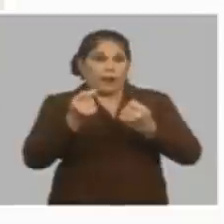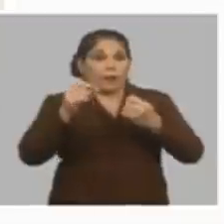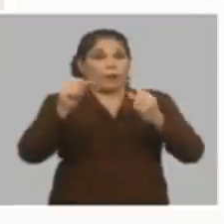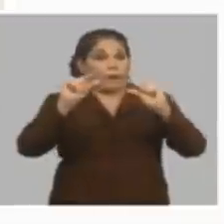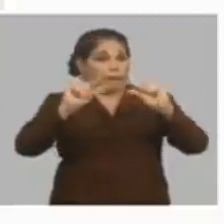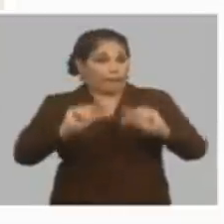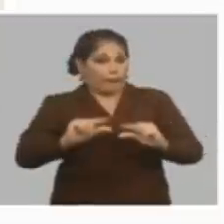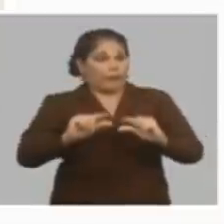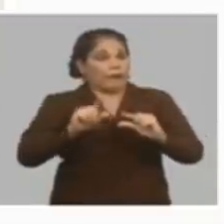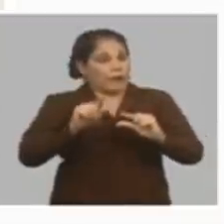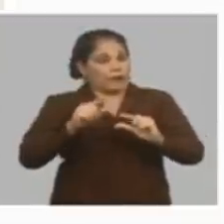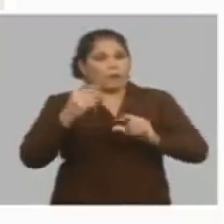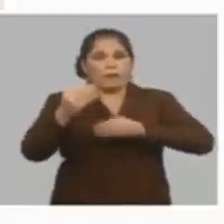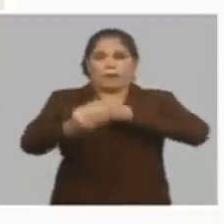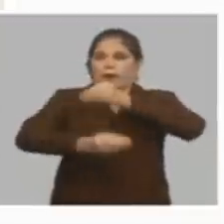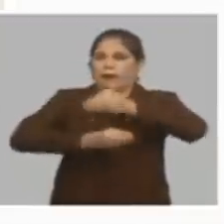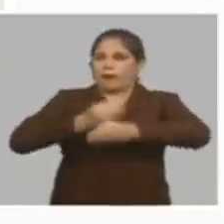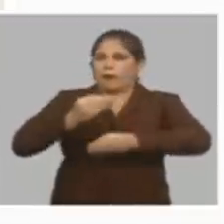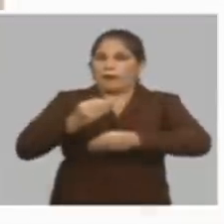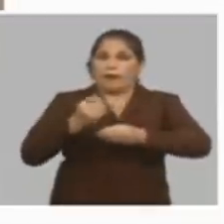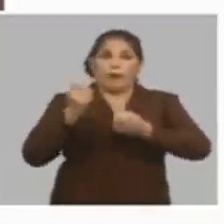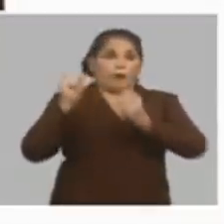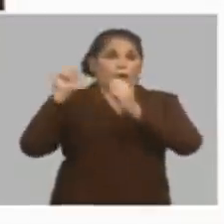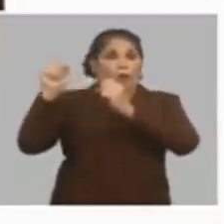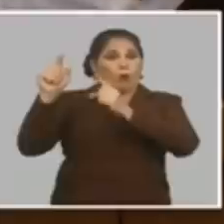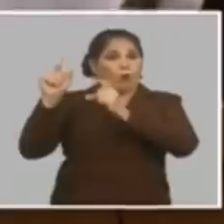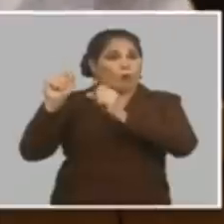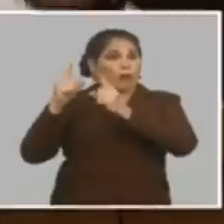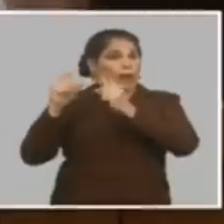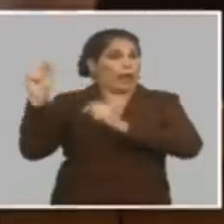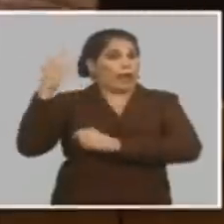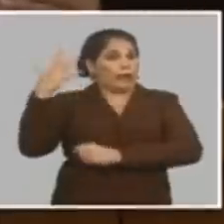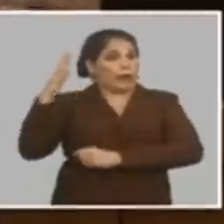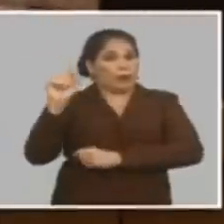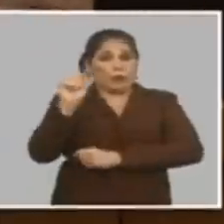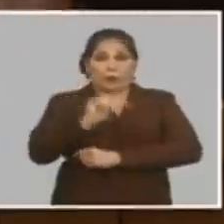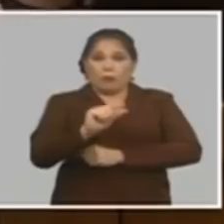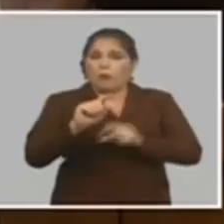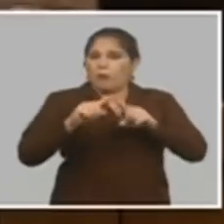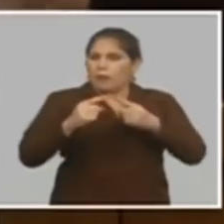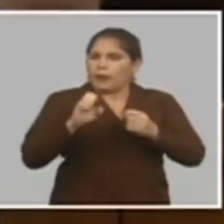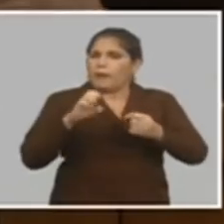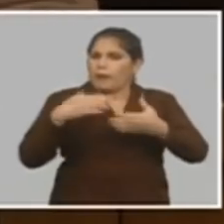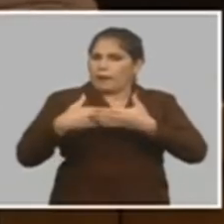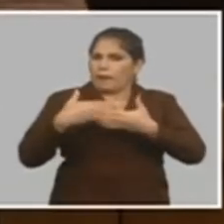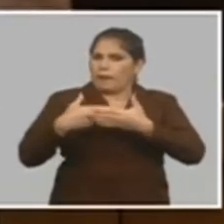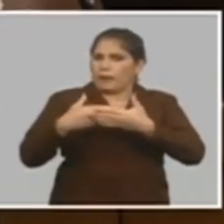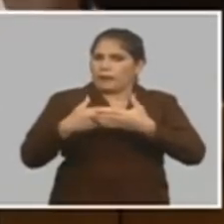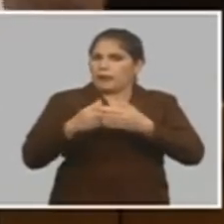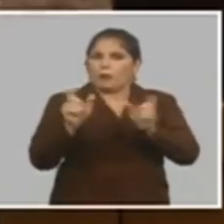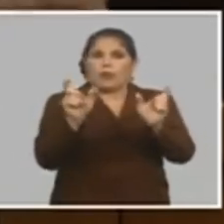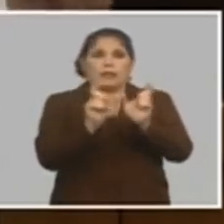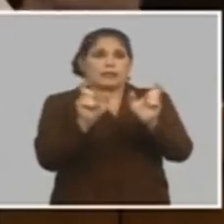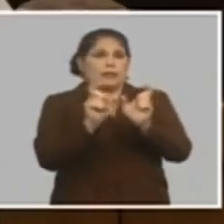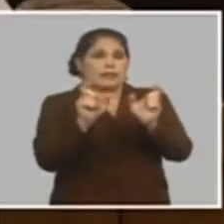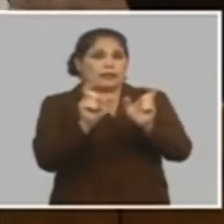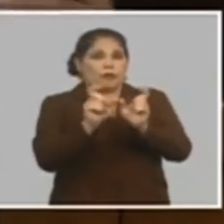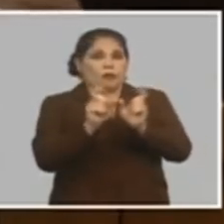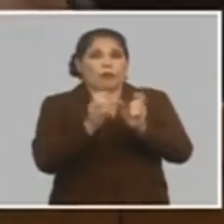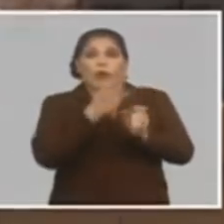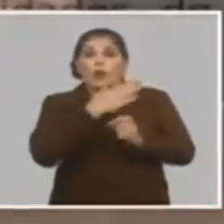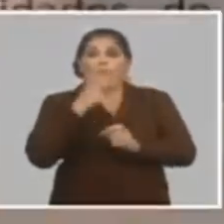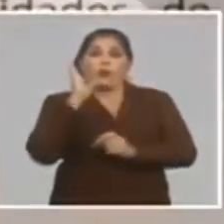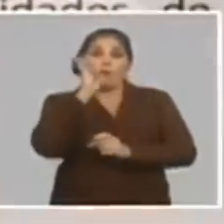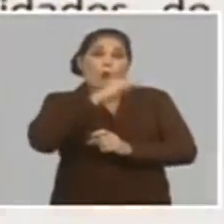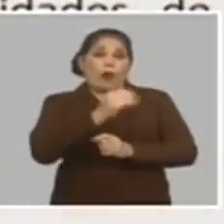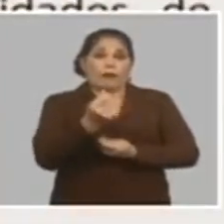va a haber sustitución de importaciones pero si las empresas se descalzan el descalce es sinómino de insuficiencia financiera